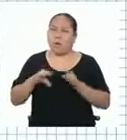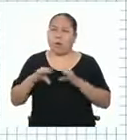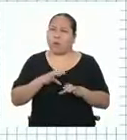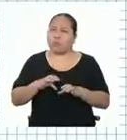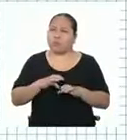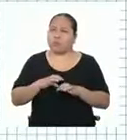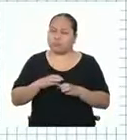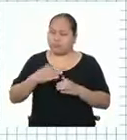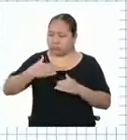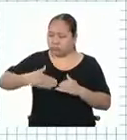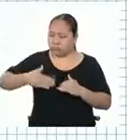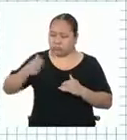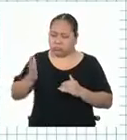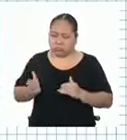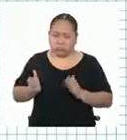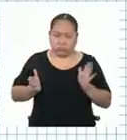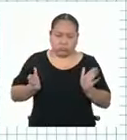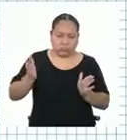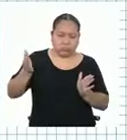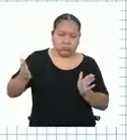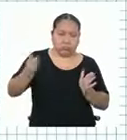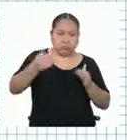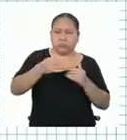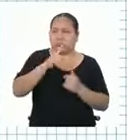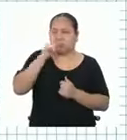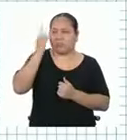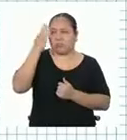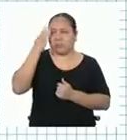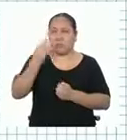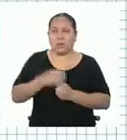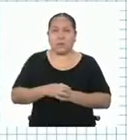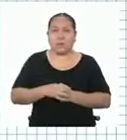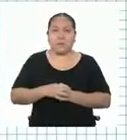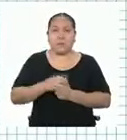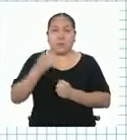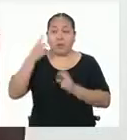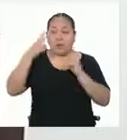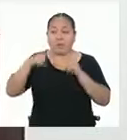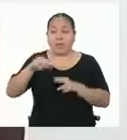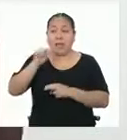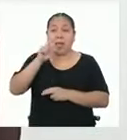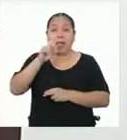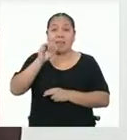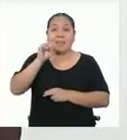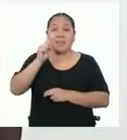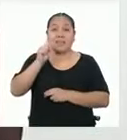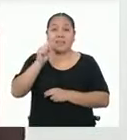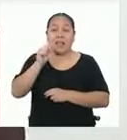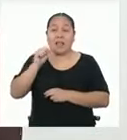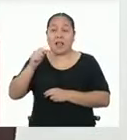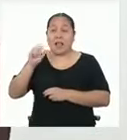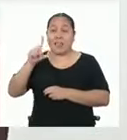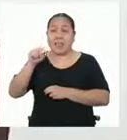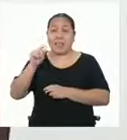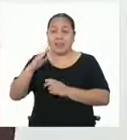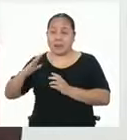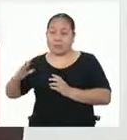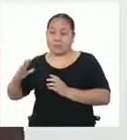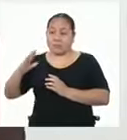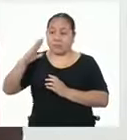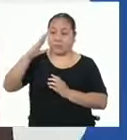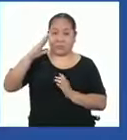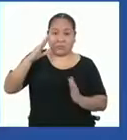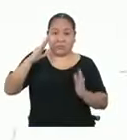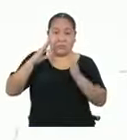laterales? Eso no me queda tan claro. Puedes calcular la arista lateral usando el teorema de Pitágoras que te